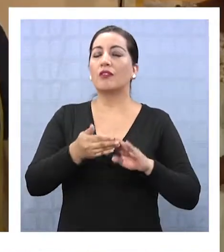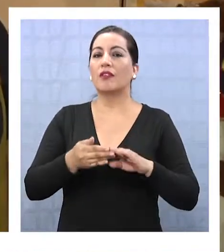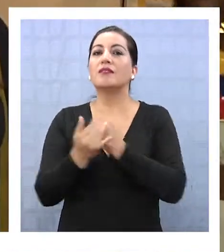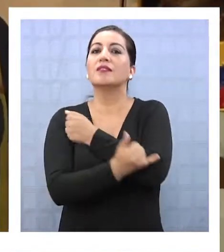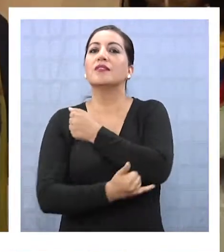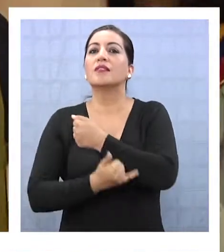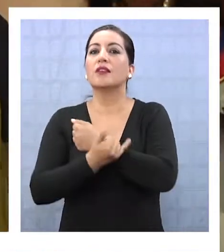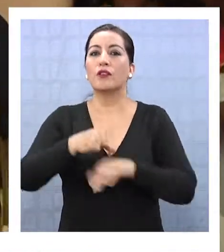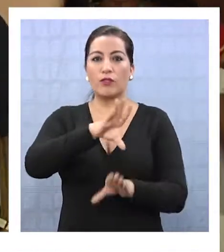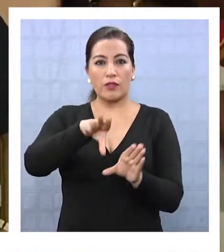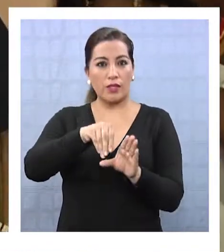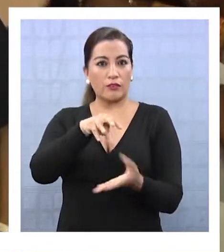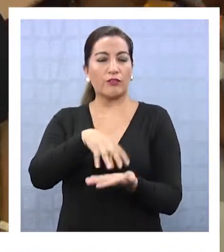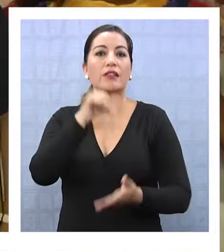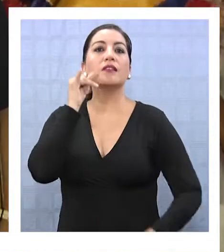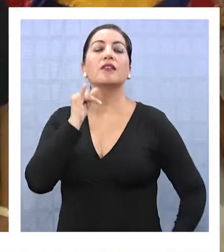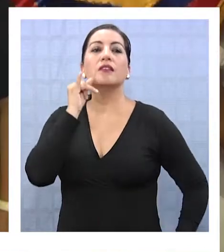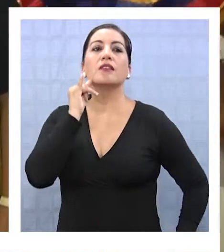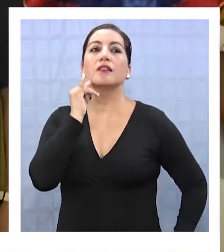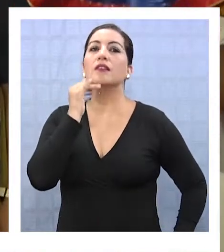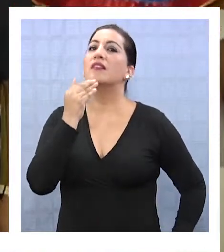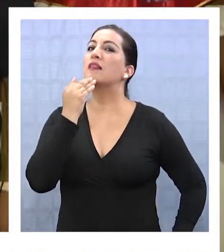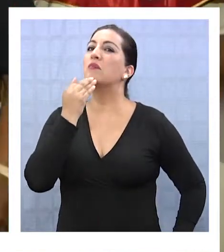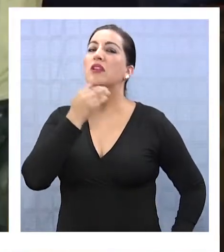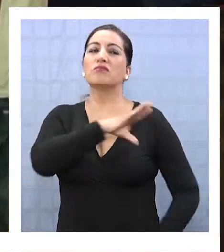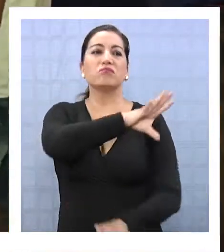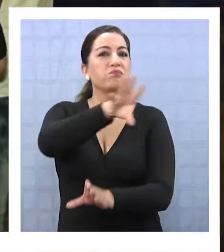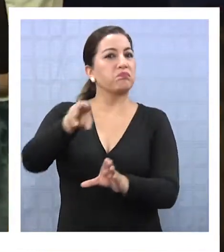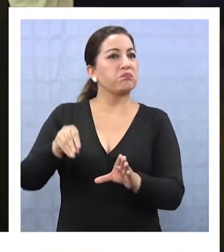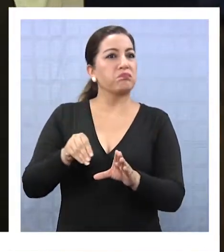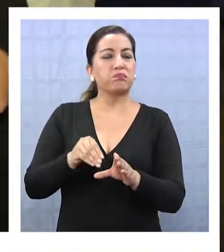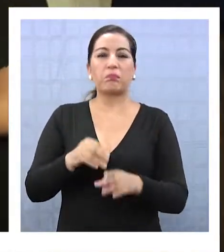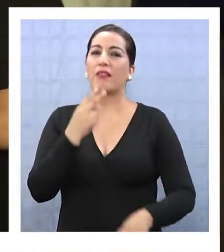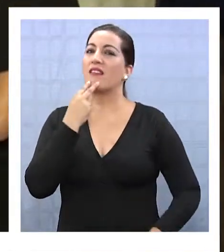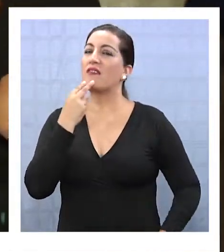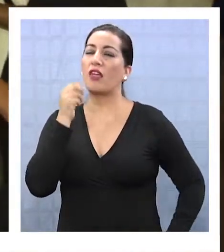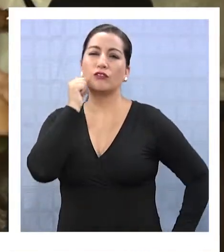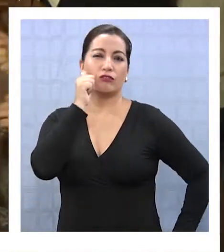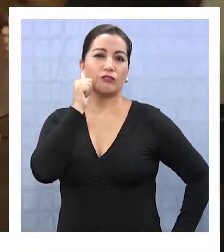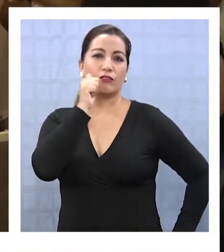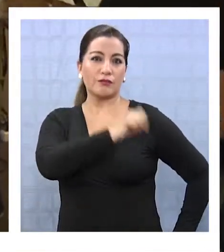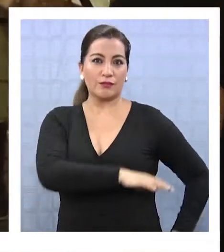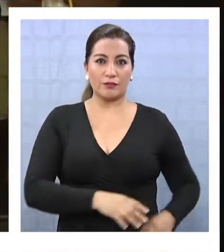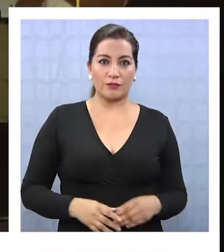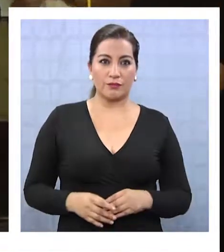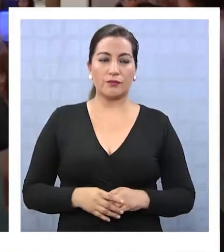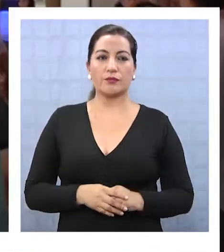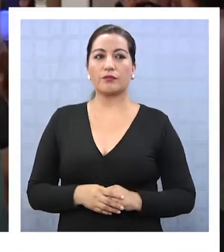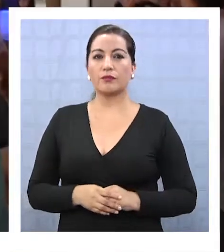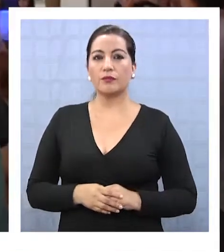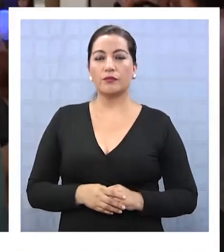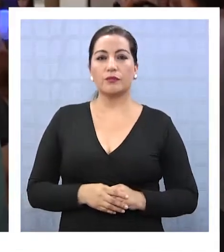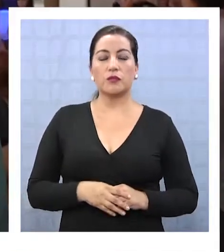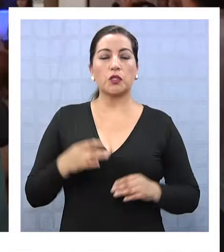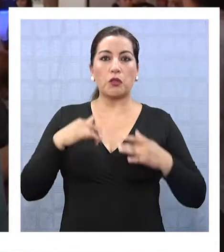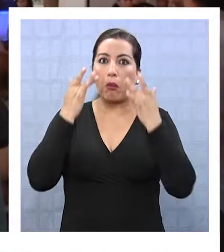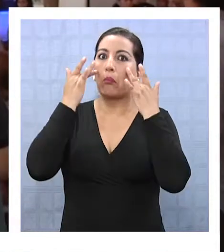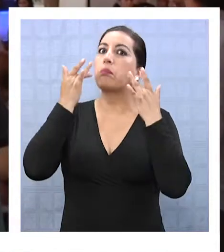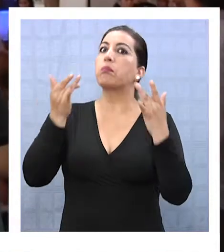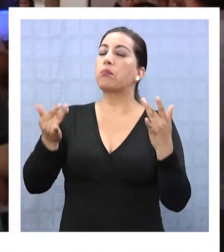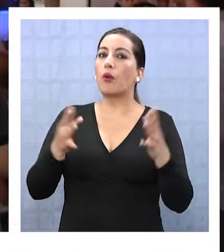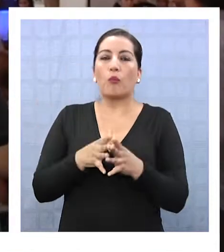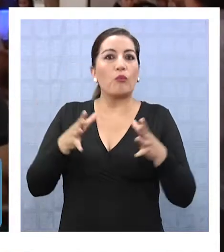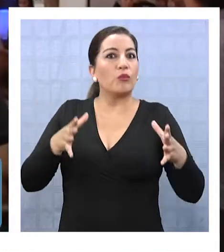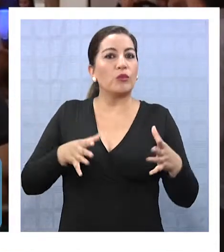de inmigrantes en nuestra ciudad y su plena incorporación a la vida cotidiana. Y me sorprendió